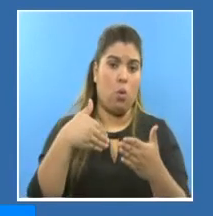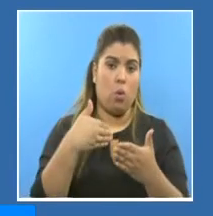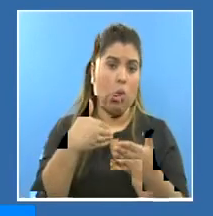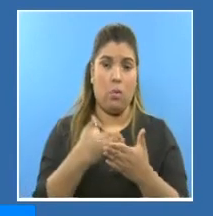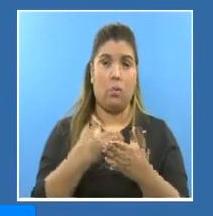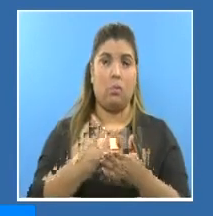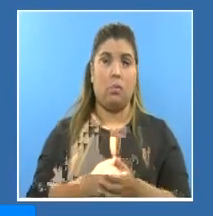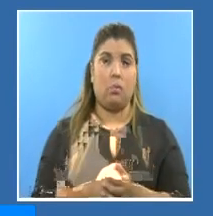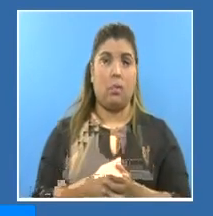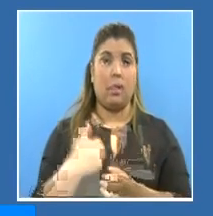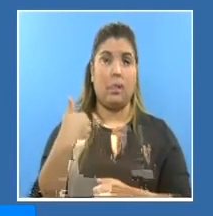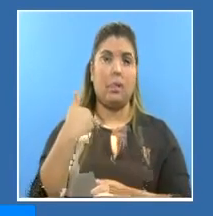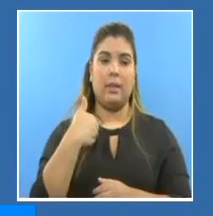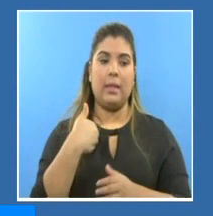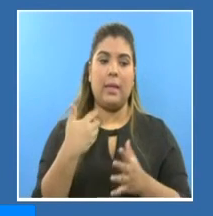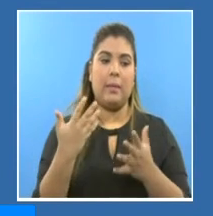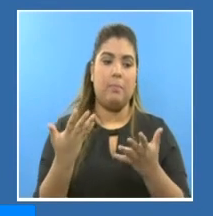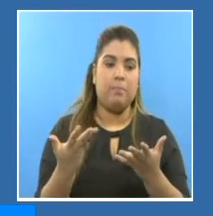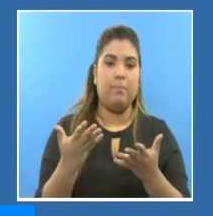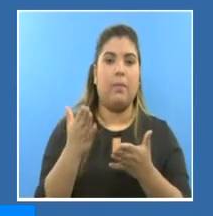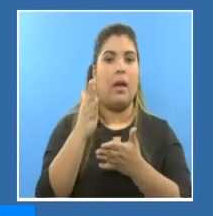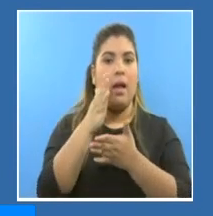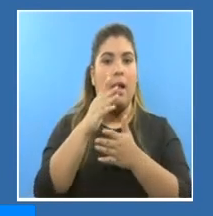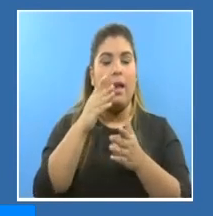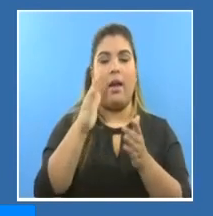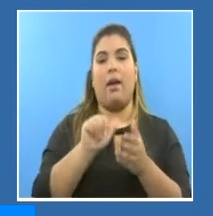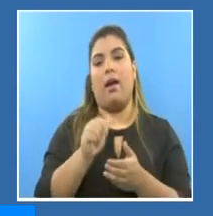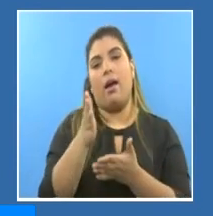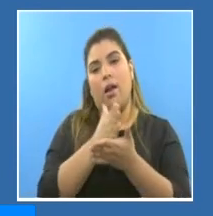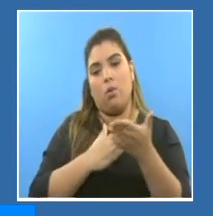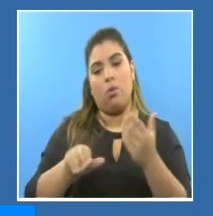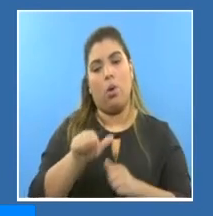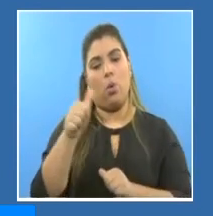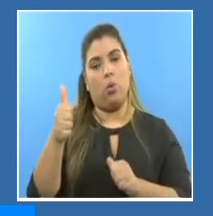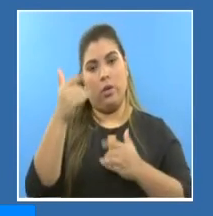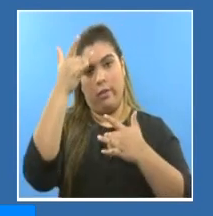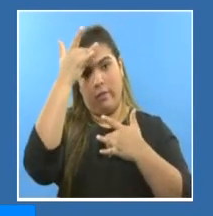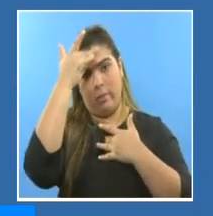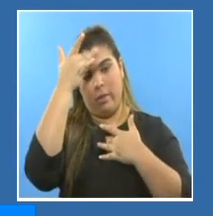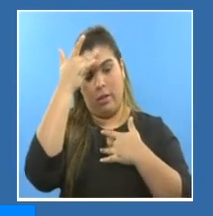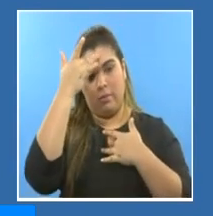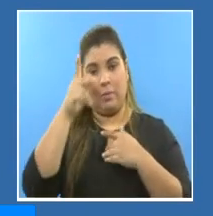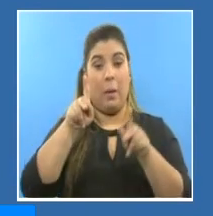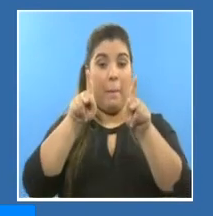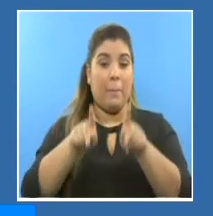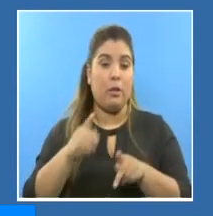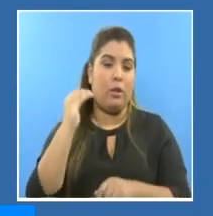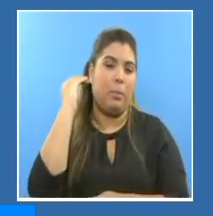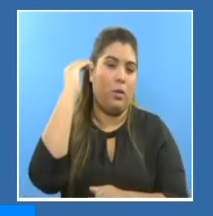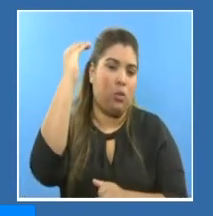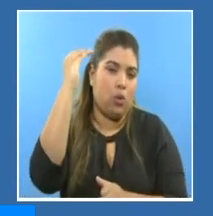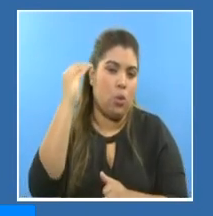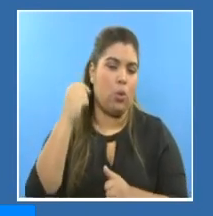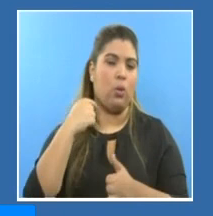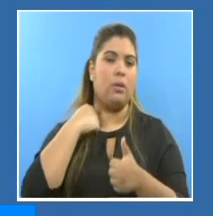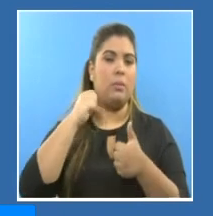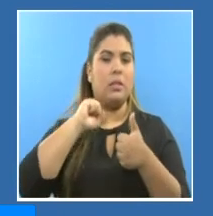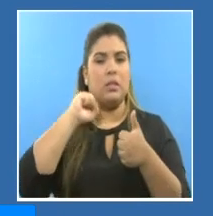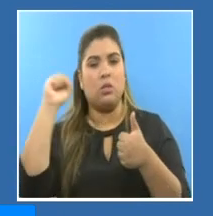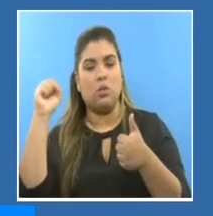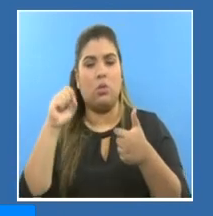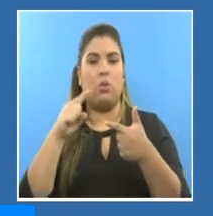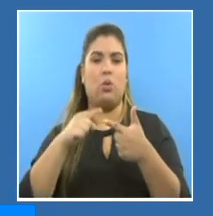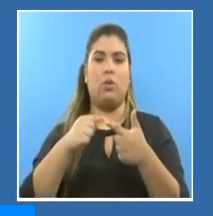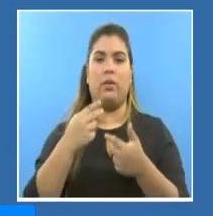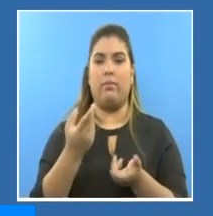Todas tienen algún factor de riesgo, entre ellos la edad, hipertensión arterial, mielomas